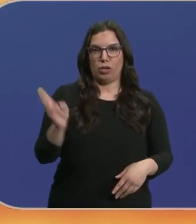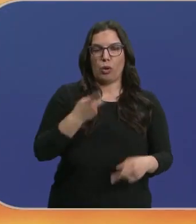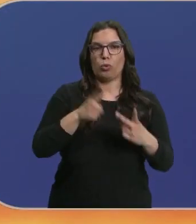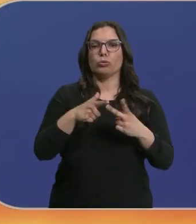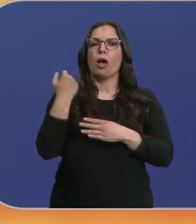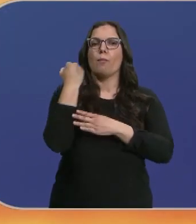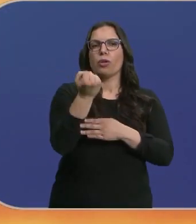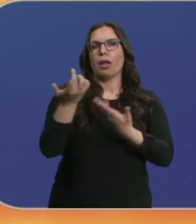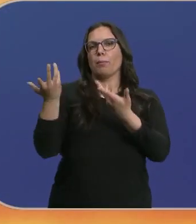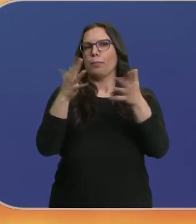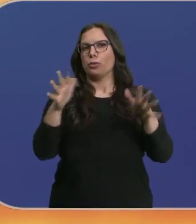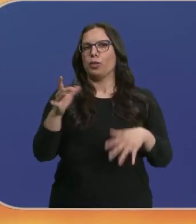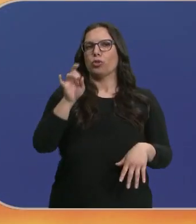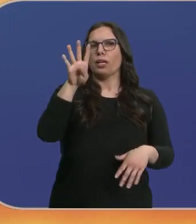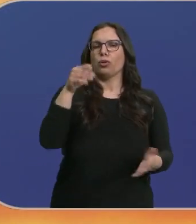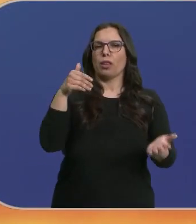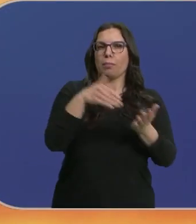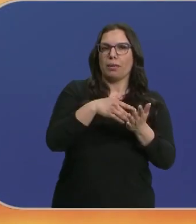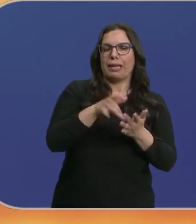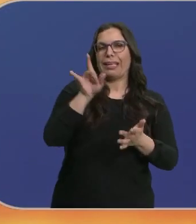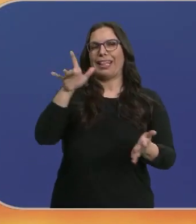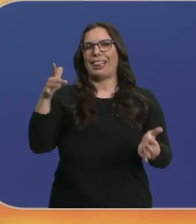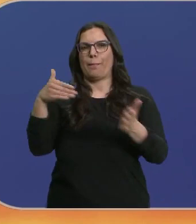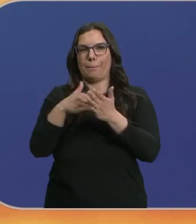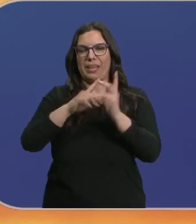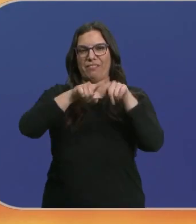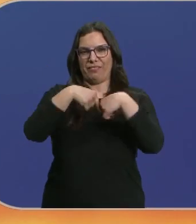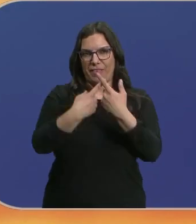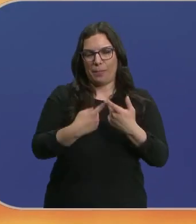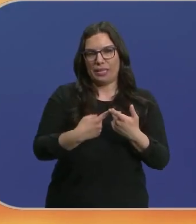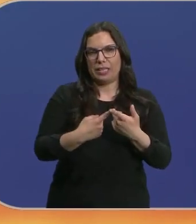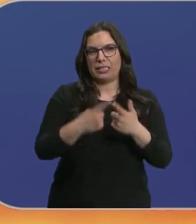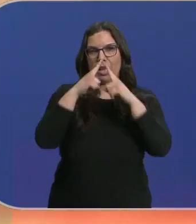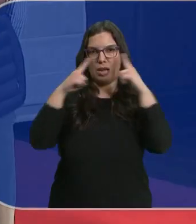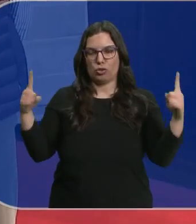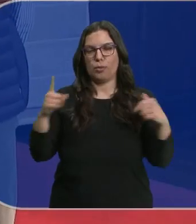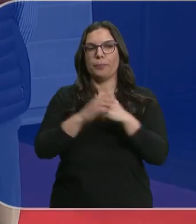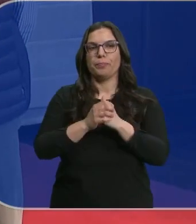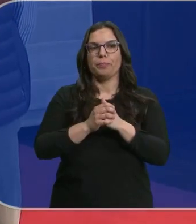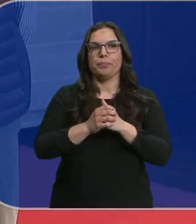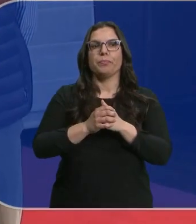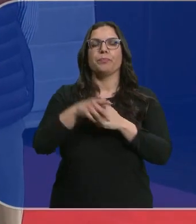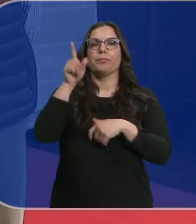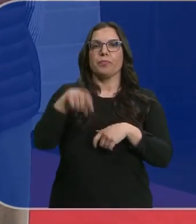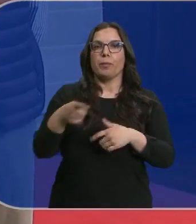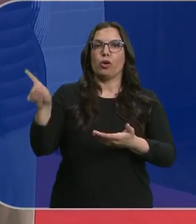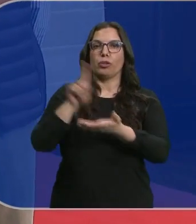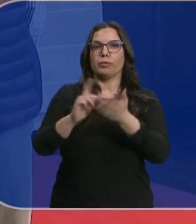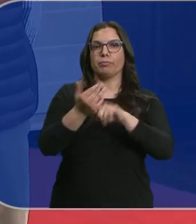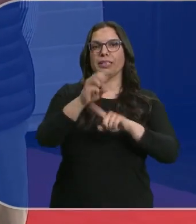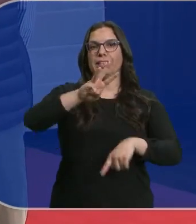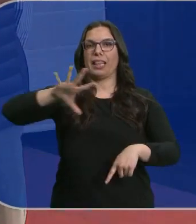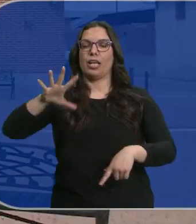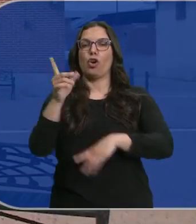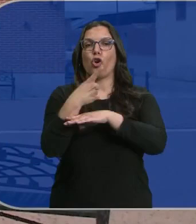a apoyar aproximadamente entre 14.000 y 15.000 familias al año. La recuperación de las 35 horas para